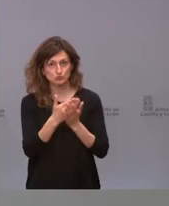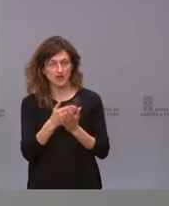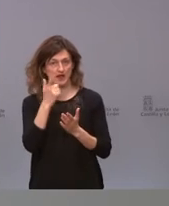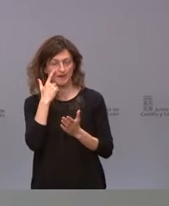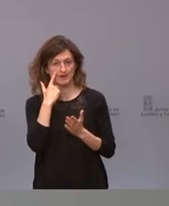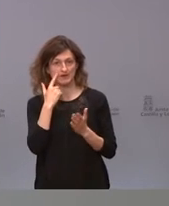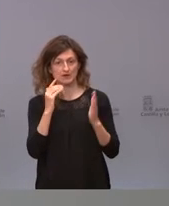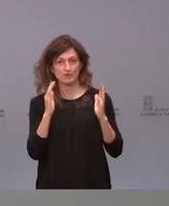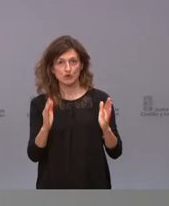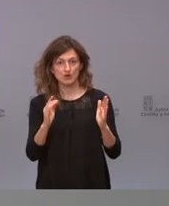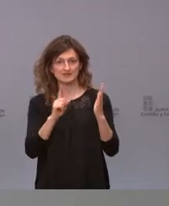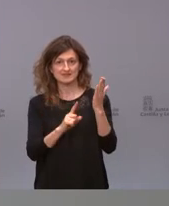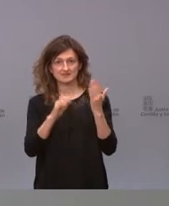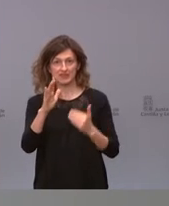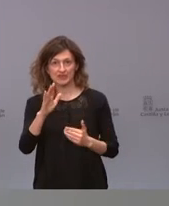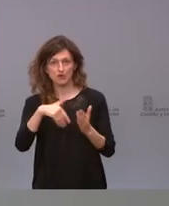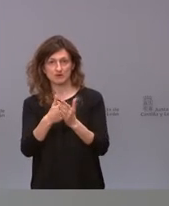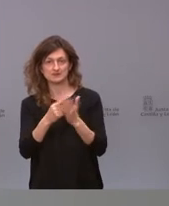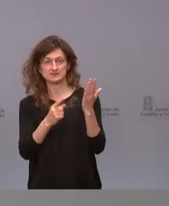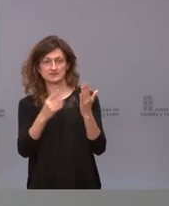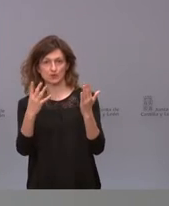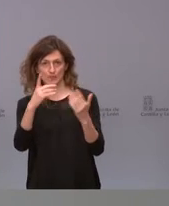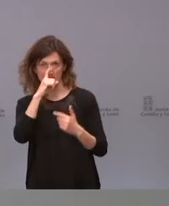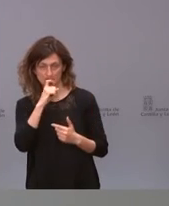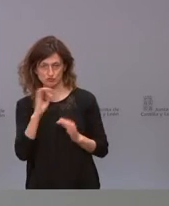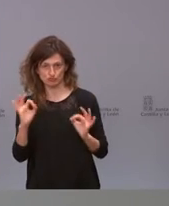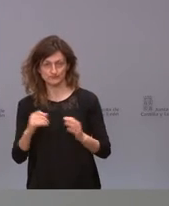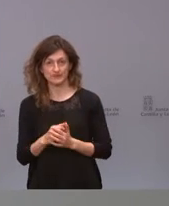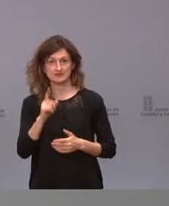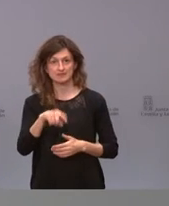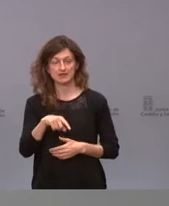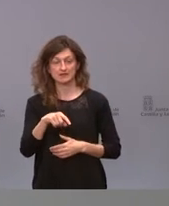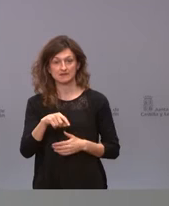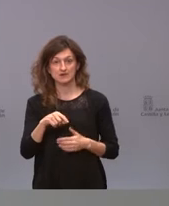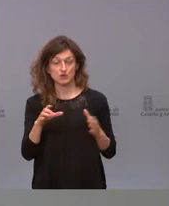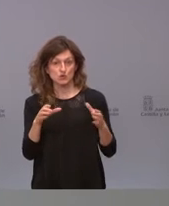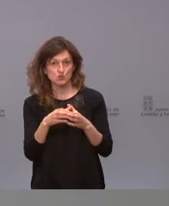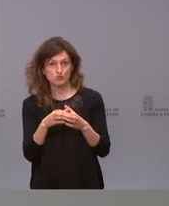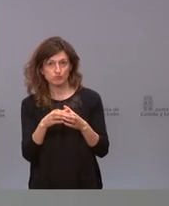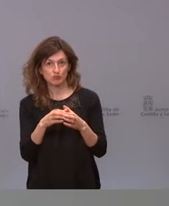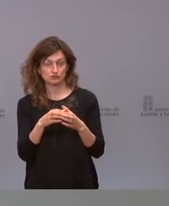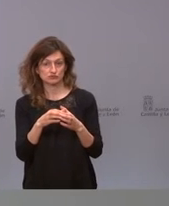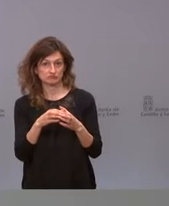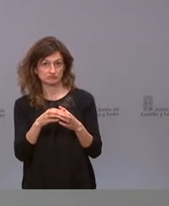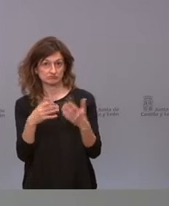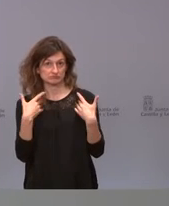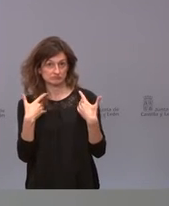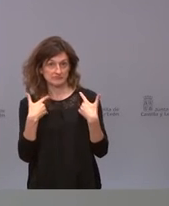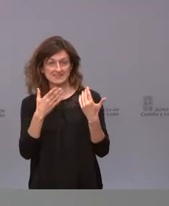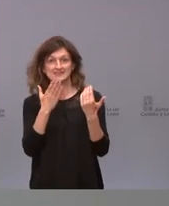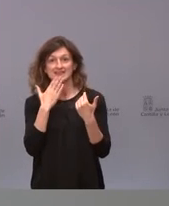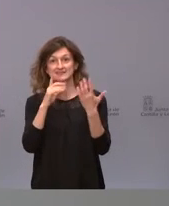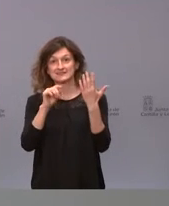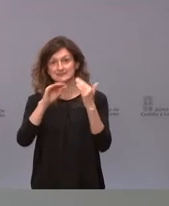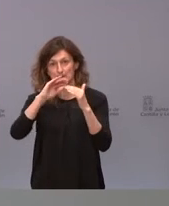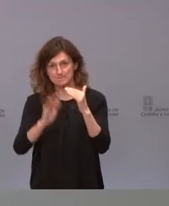de 65 a 69 años, paralizar toda vacunación de grupos de no vulnerables menores de 60 años que